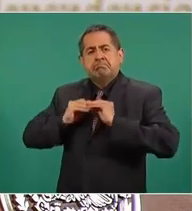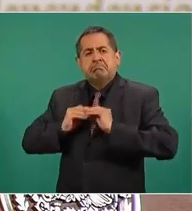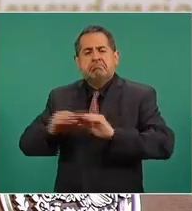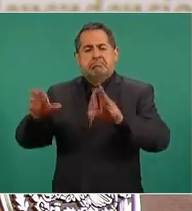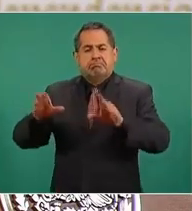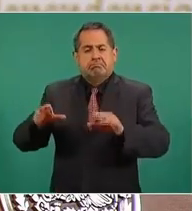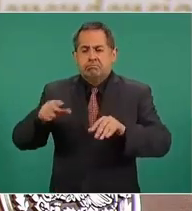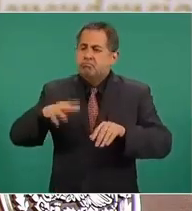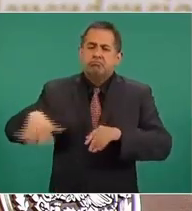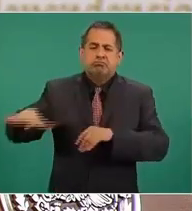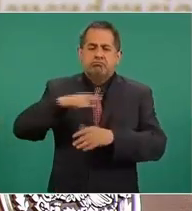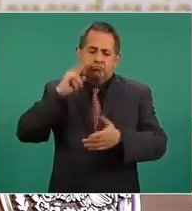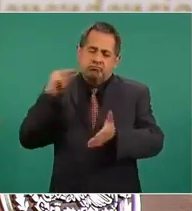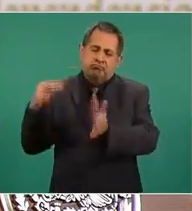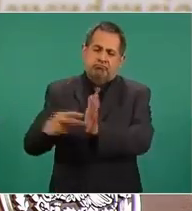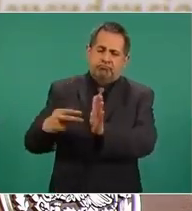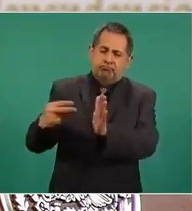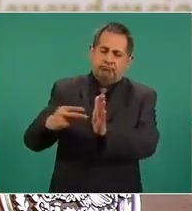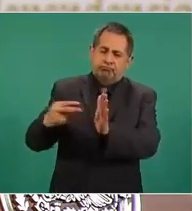Todo.